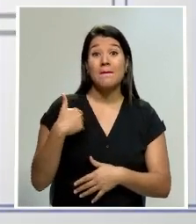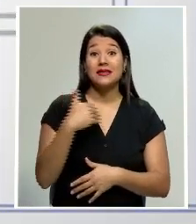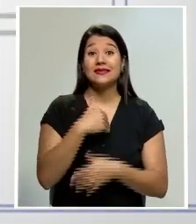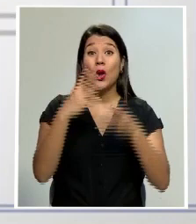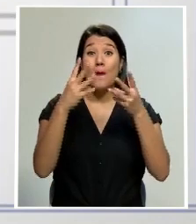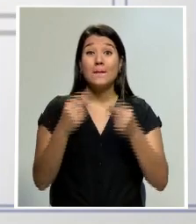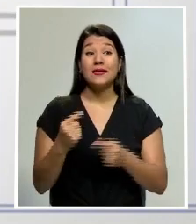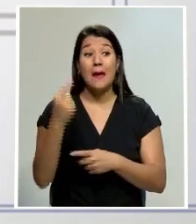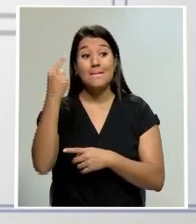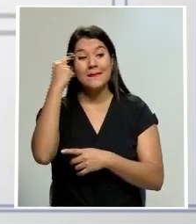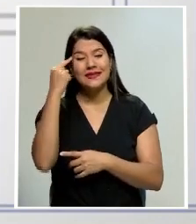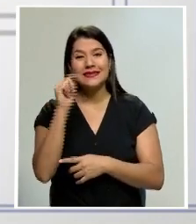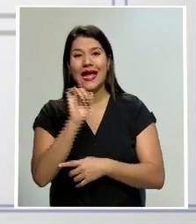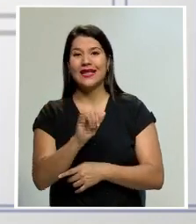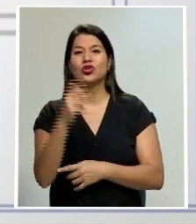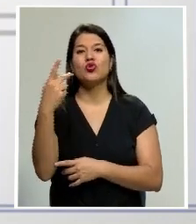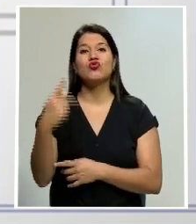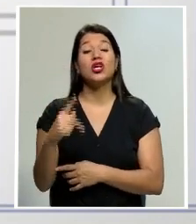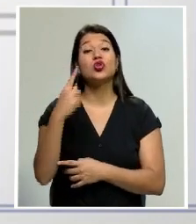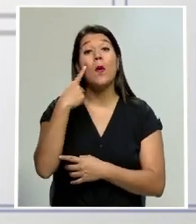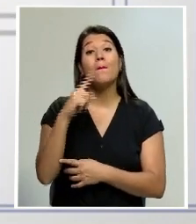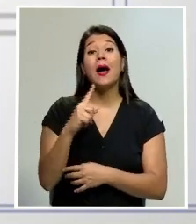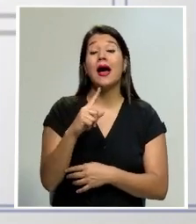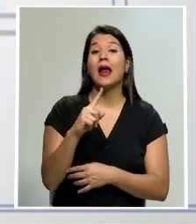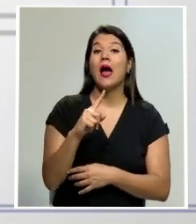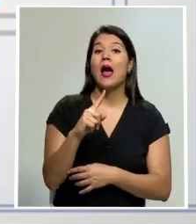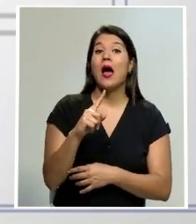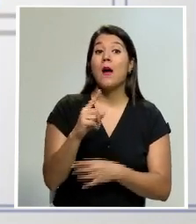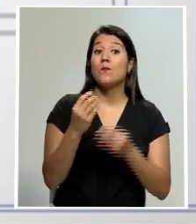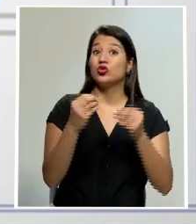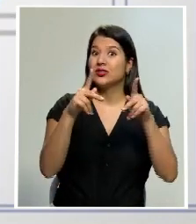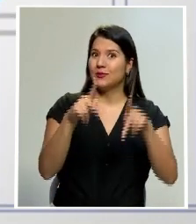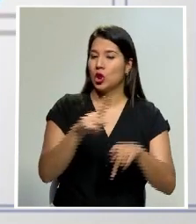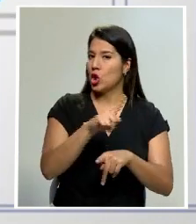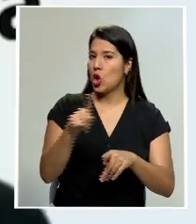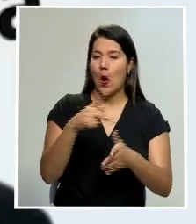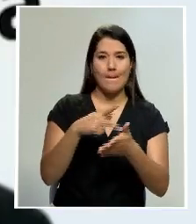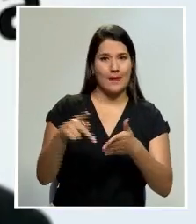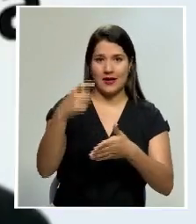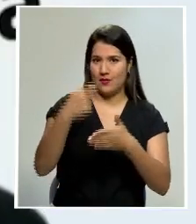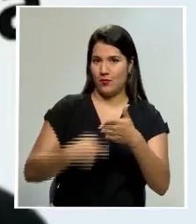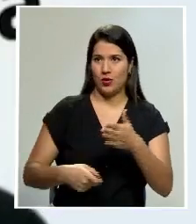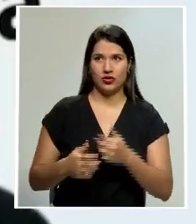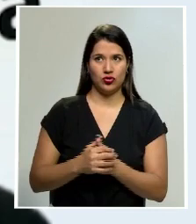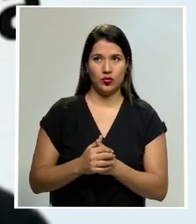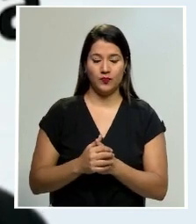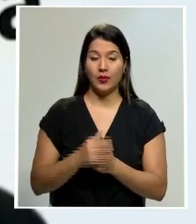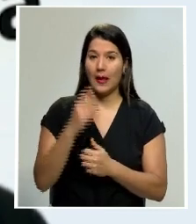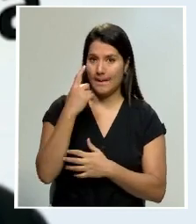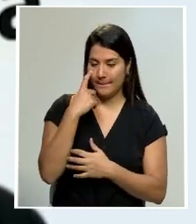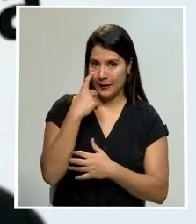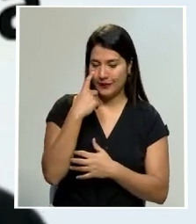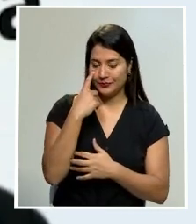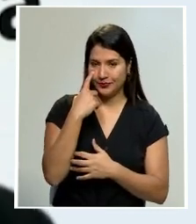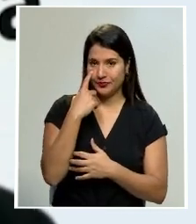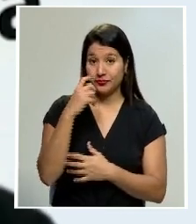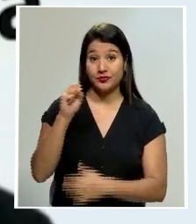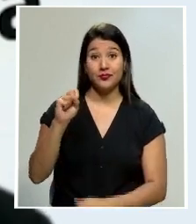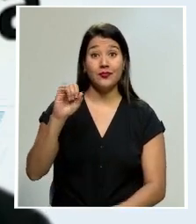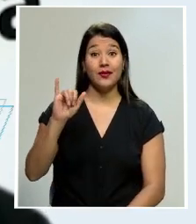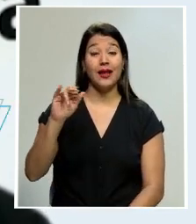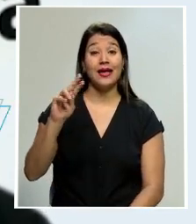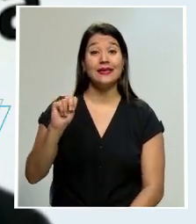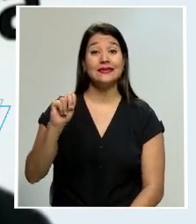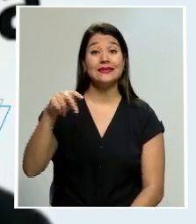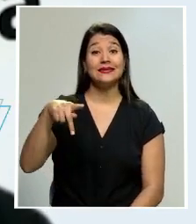ha vuelto una amenaza para la evasión de los impuestos. Usted está poniendo el dedo en la llaga, vea. SINPE móvil